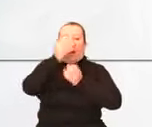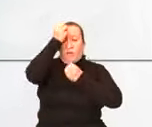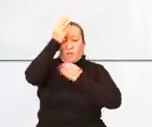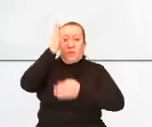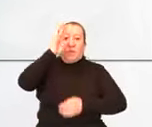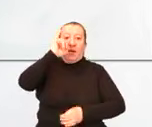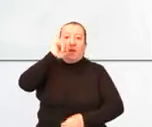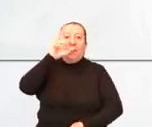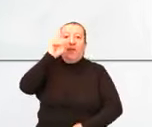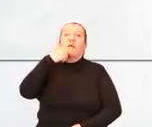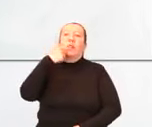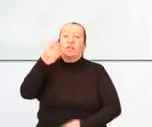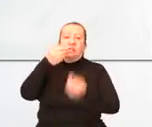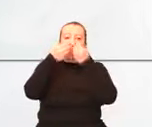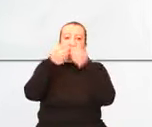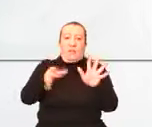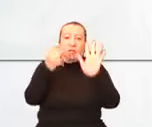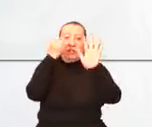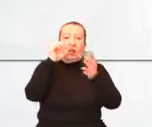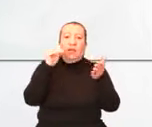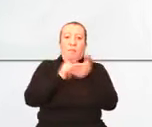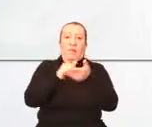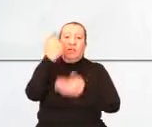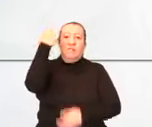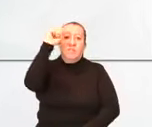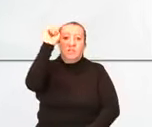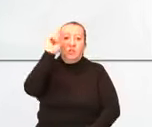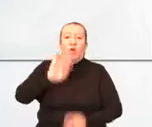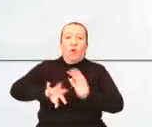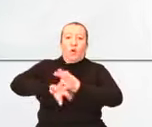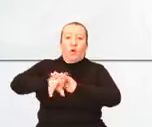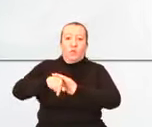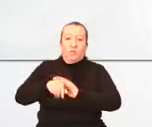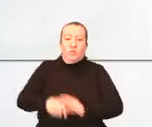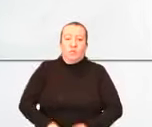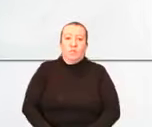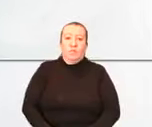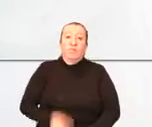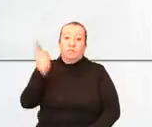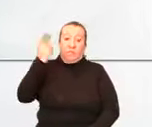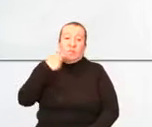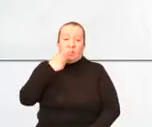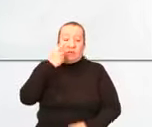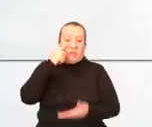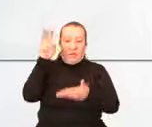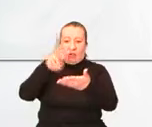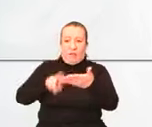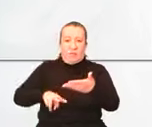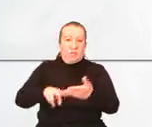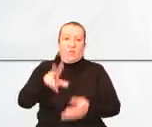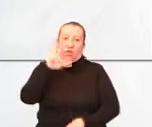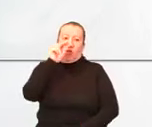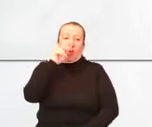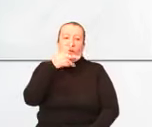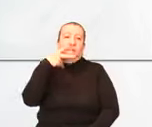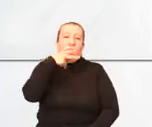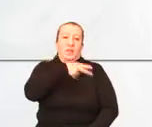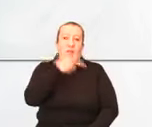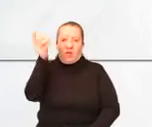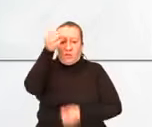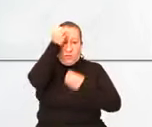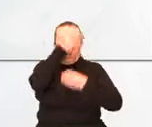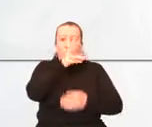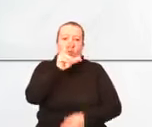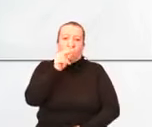se han perdido 70 mil millones en corrupción. Y ellos le van a revisar, y van a decir, esto es mentira, y es una agencia